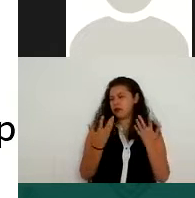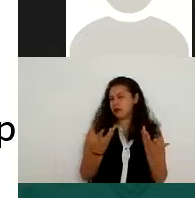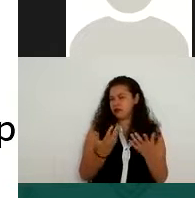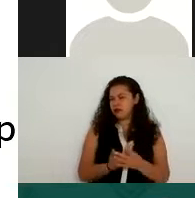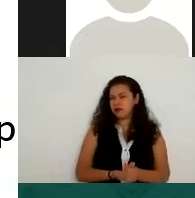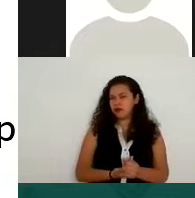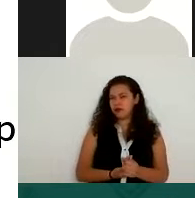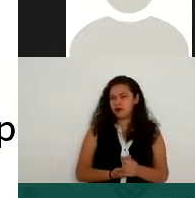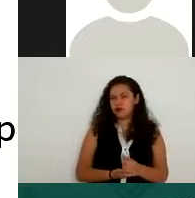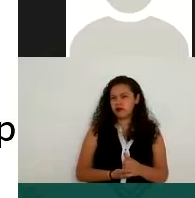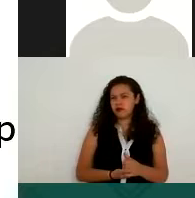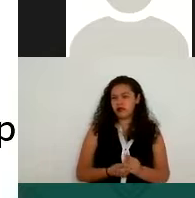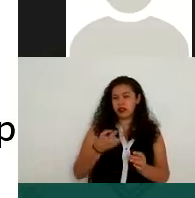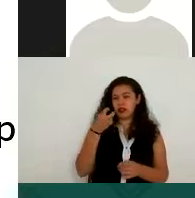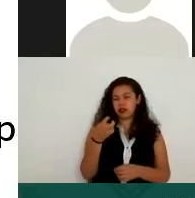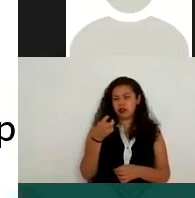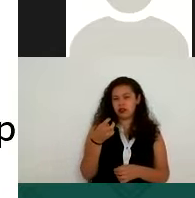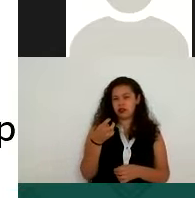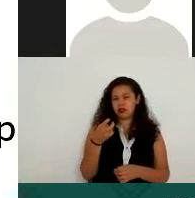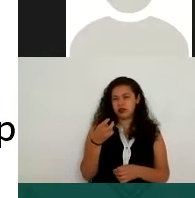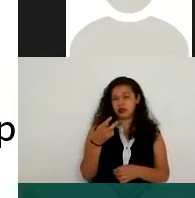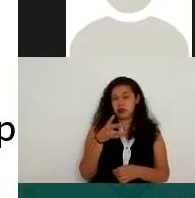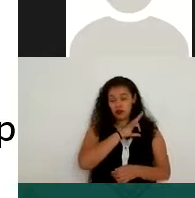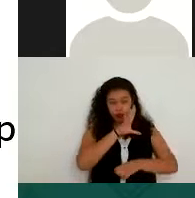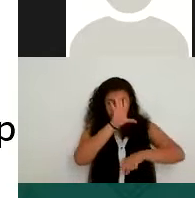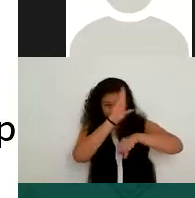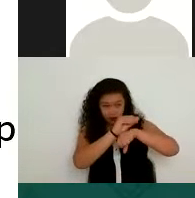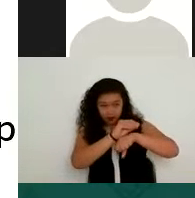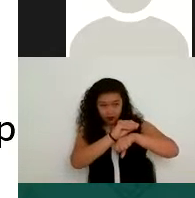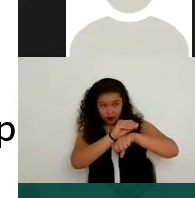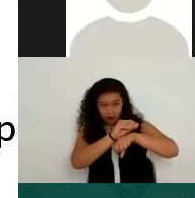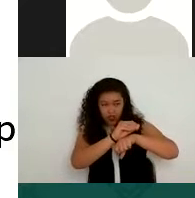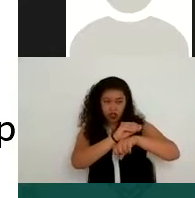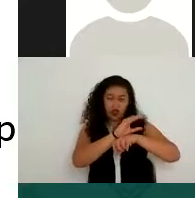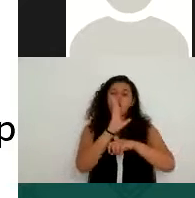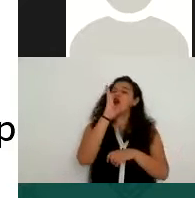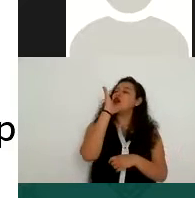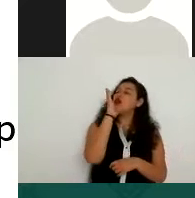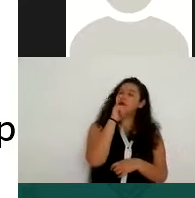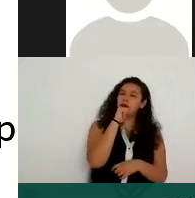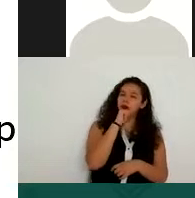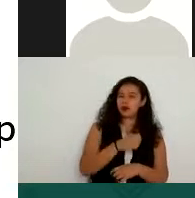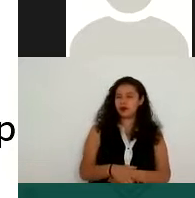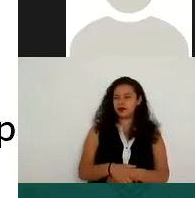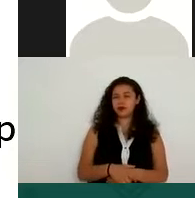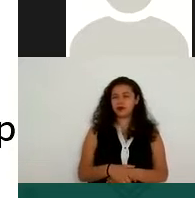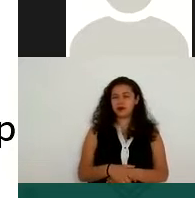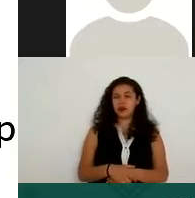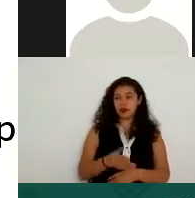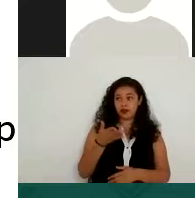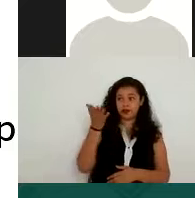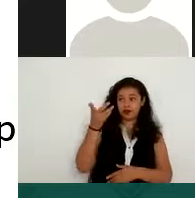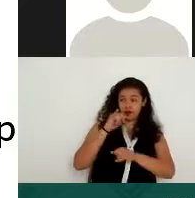¿Sería un gato, o sea, sería permitido o no permitido? ¿Lo podríamos pedir, pero